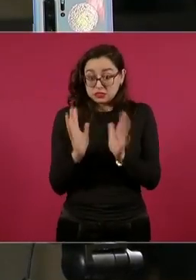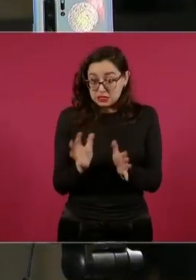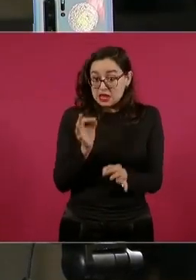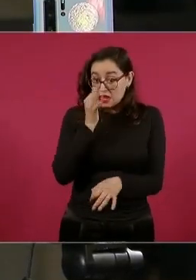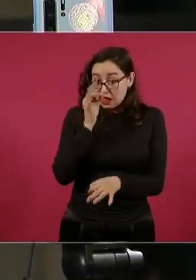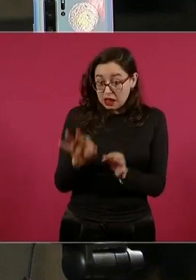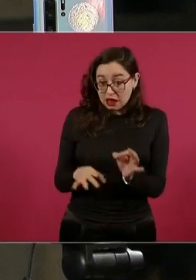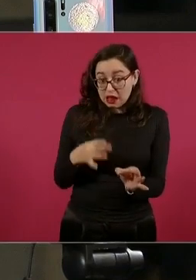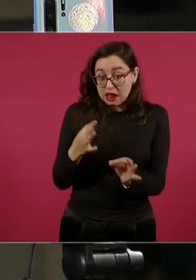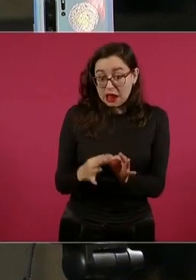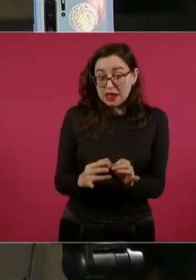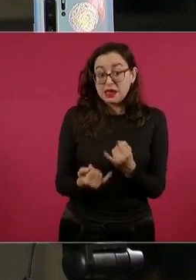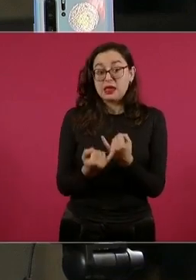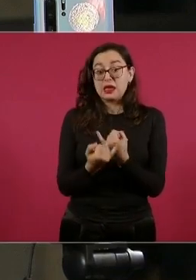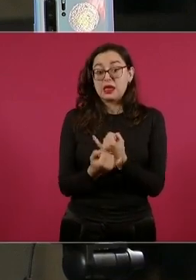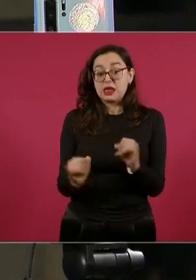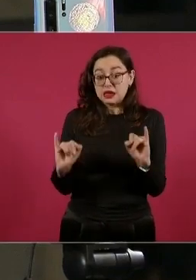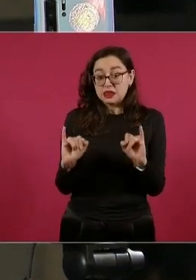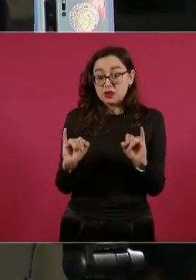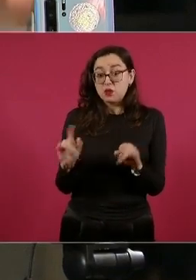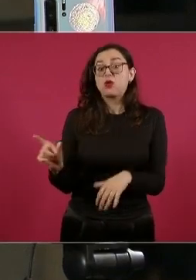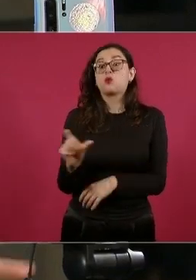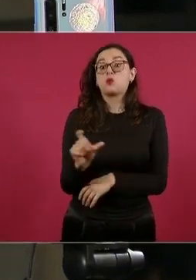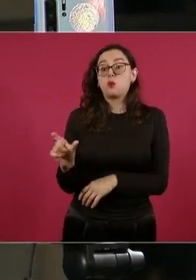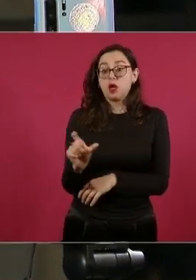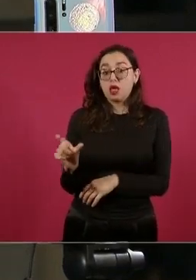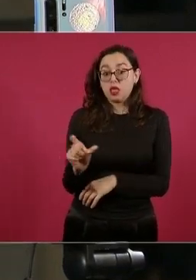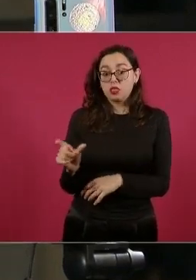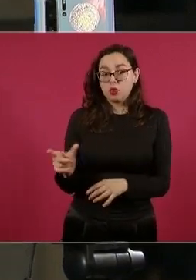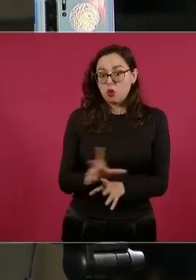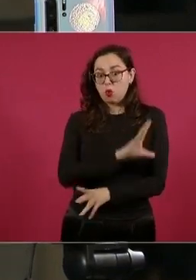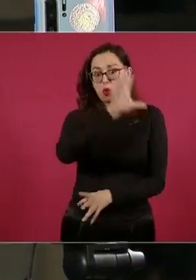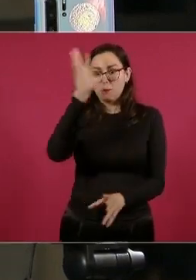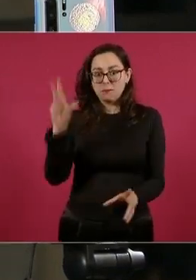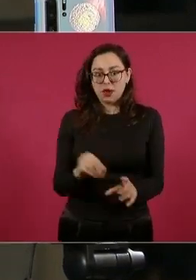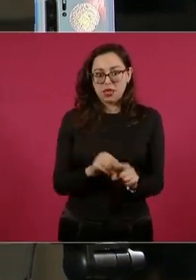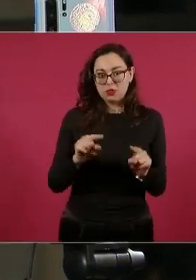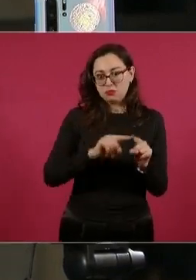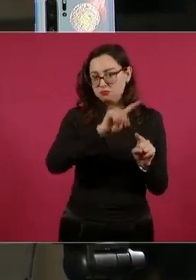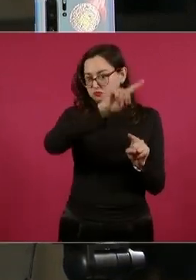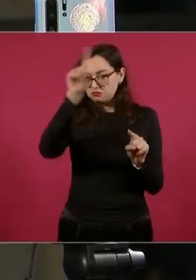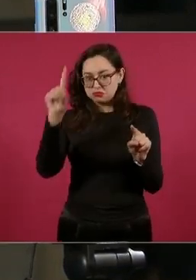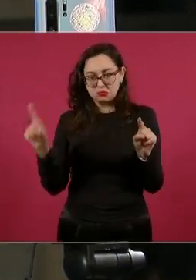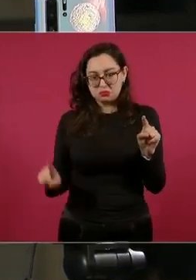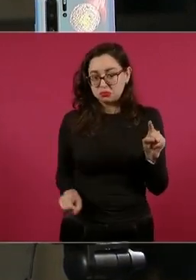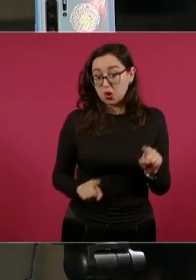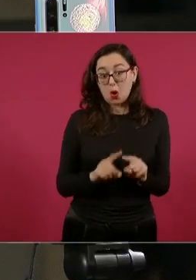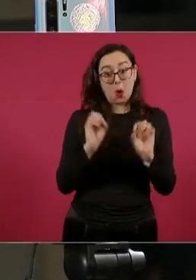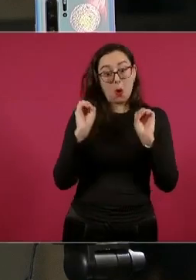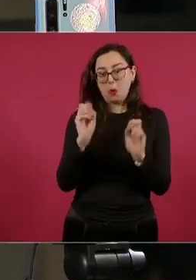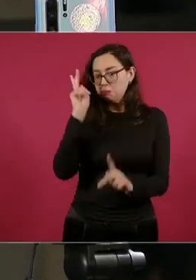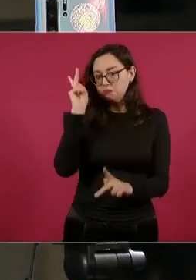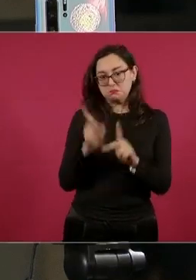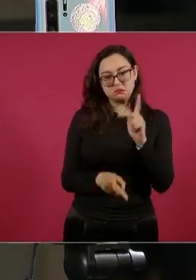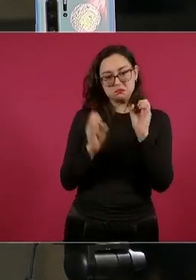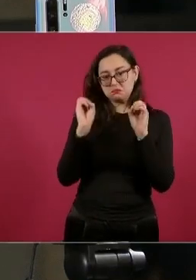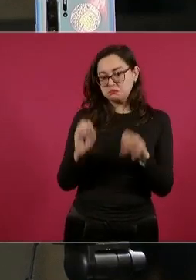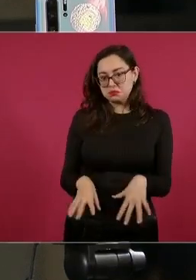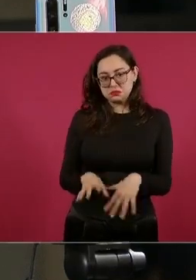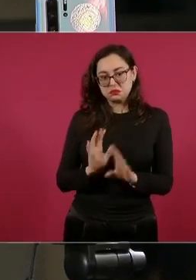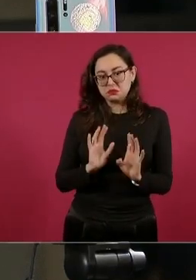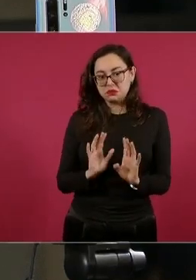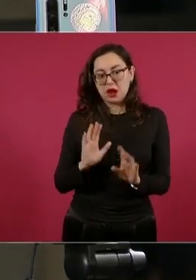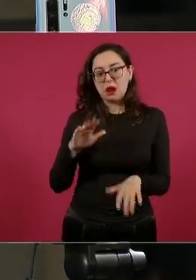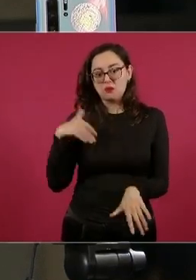esta inauguración que nos había contado del recorrido completo, o sería un pendiente que dejaría para la siguiente